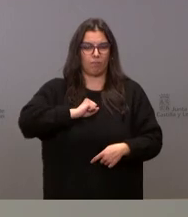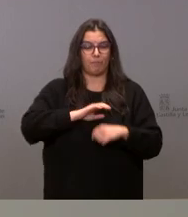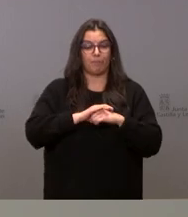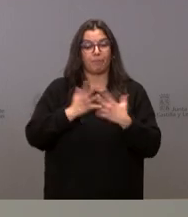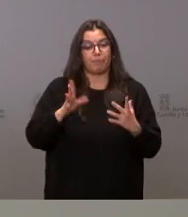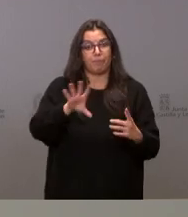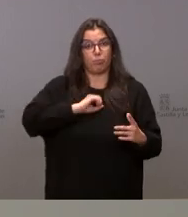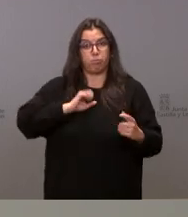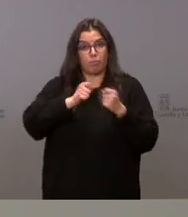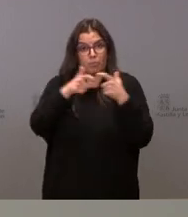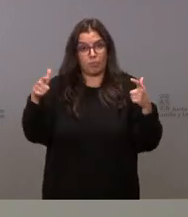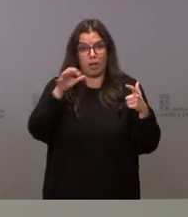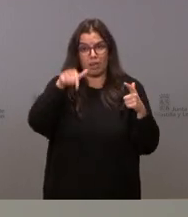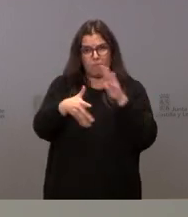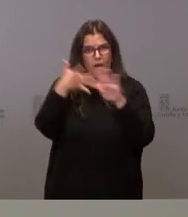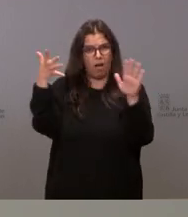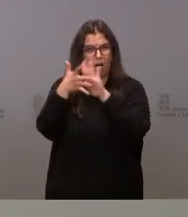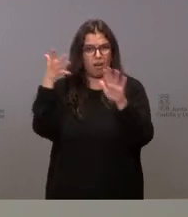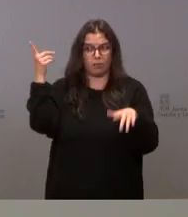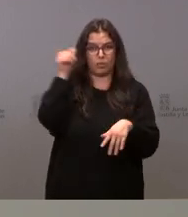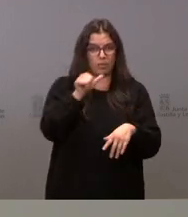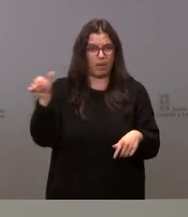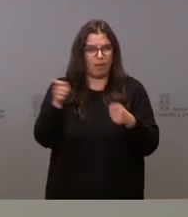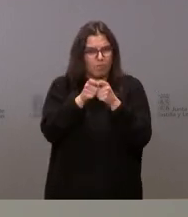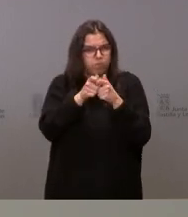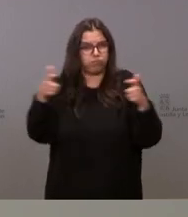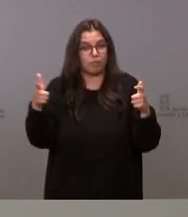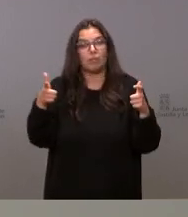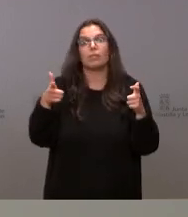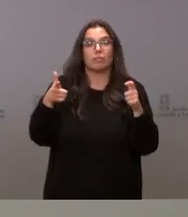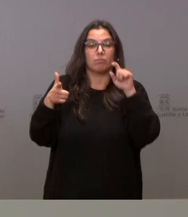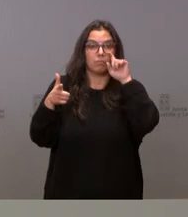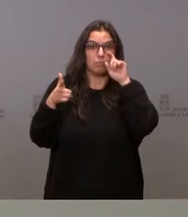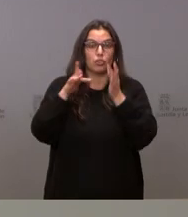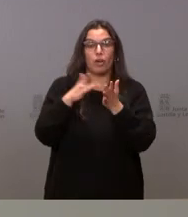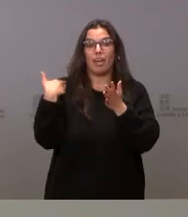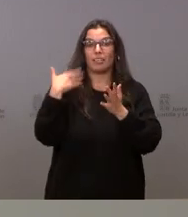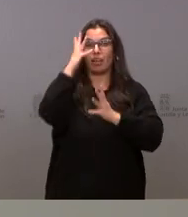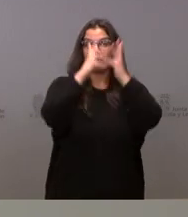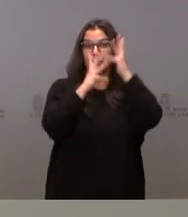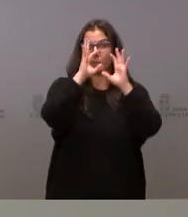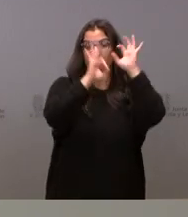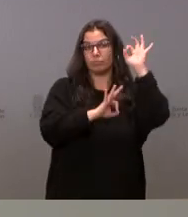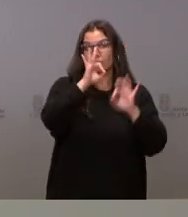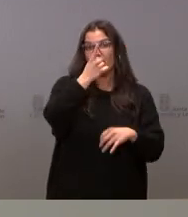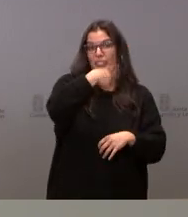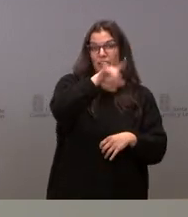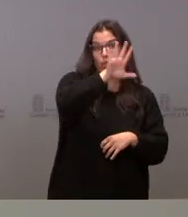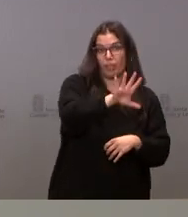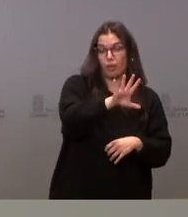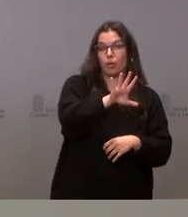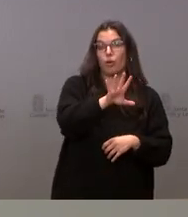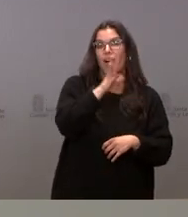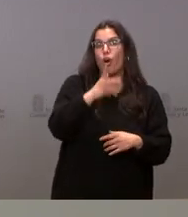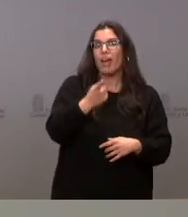casos se ha acelerado en nuestra comunidad en la última semana y hemos pasado de una incidencia de 105 por 100.000 habitantes